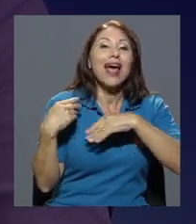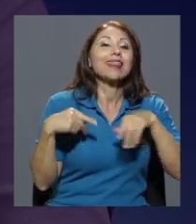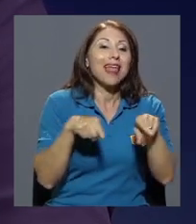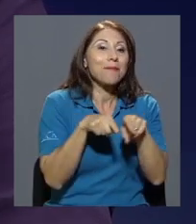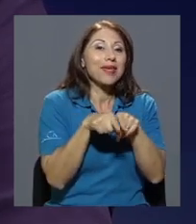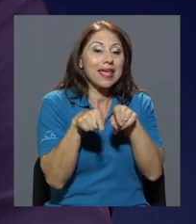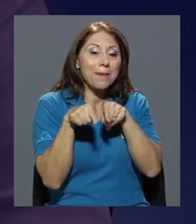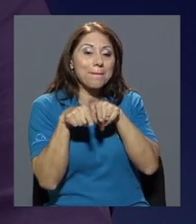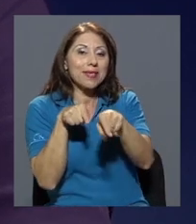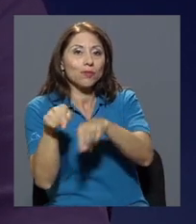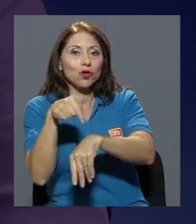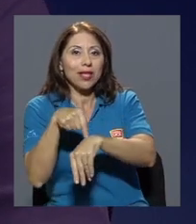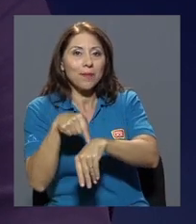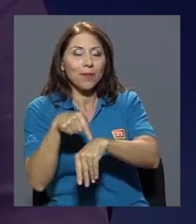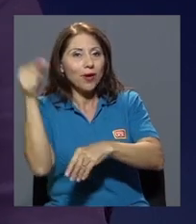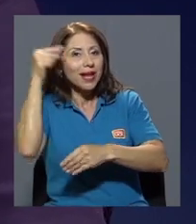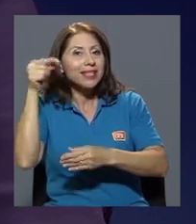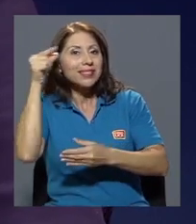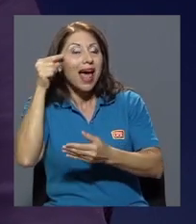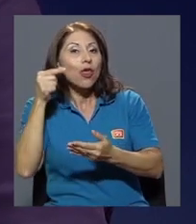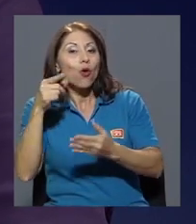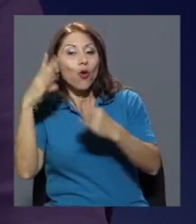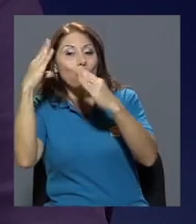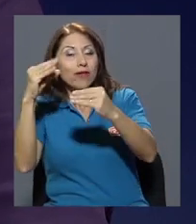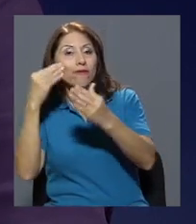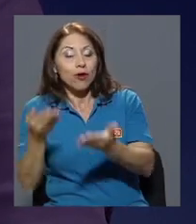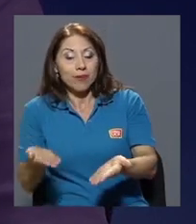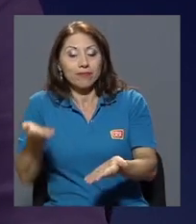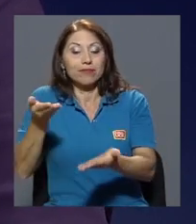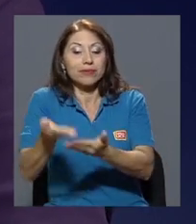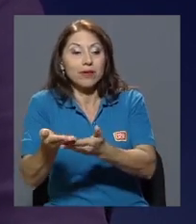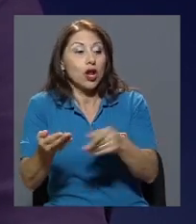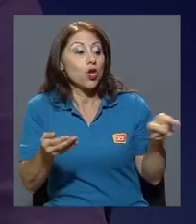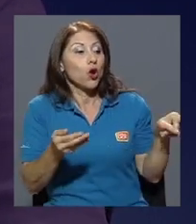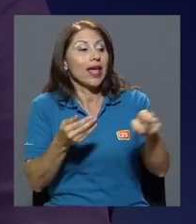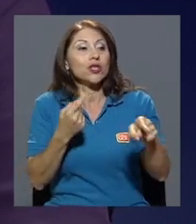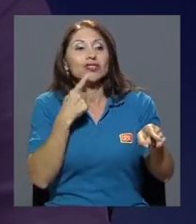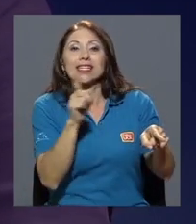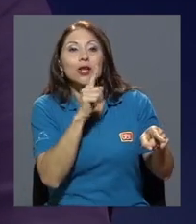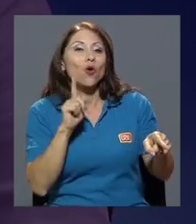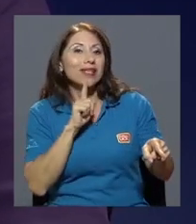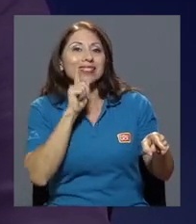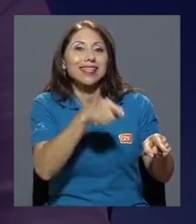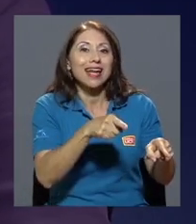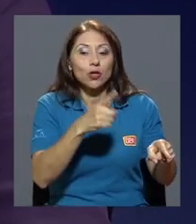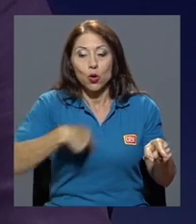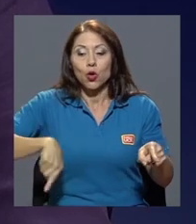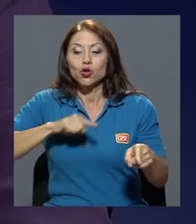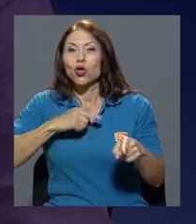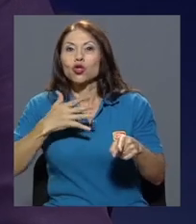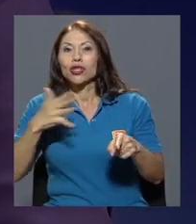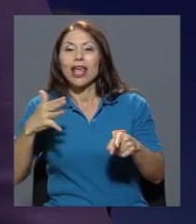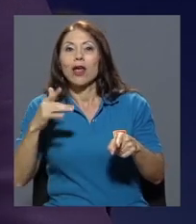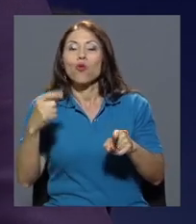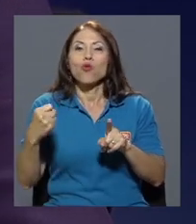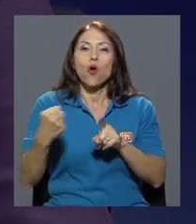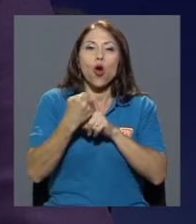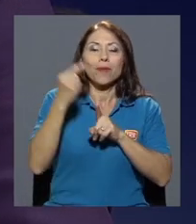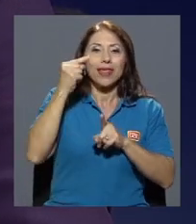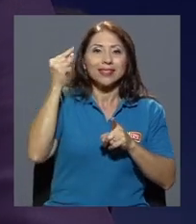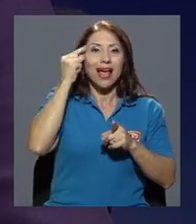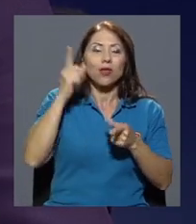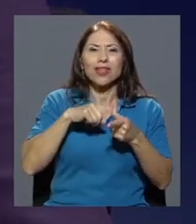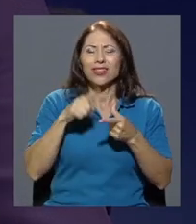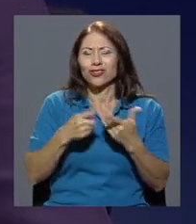gobierno sacó otro informe diciendo lo que están diciendo ellos no es cierto lo que nosotros hemos vivido es un golpe de Estado entonces hay una